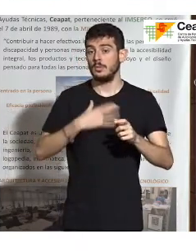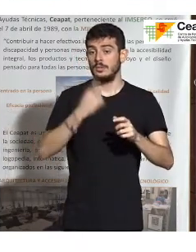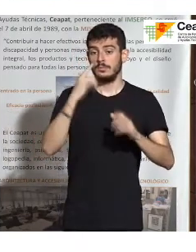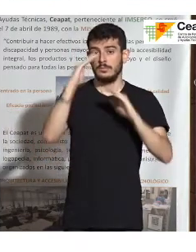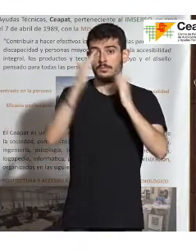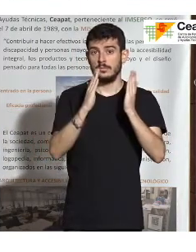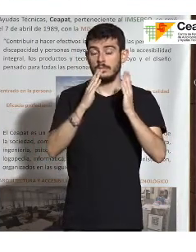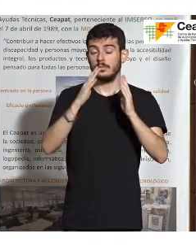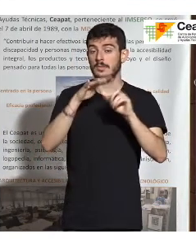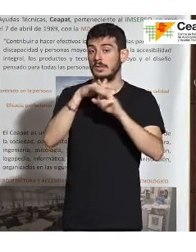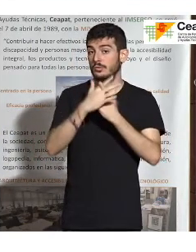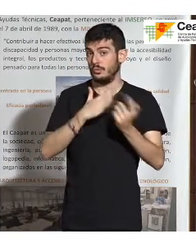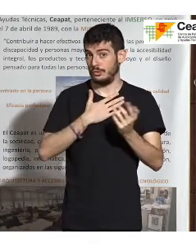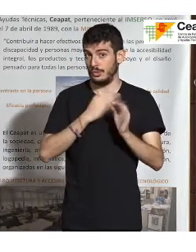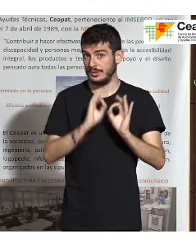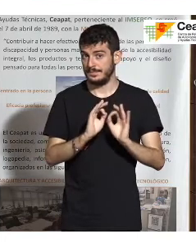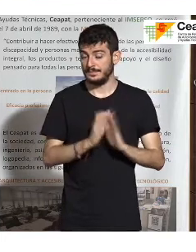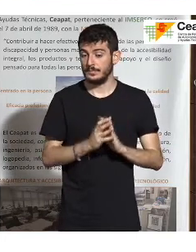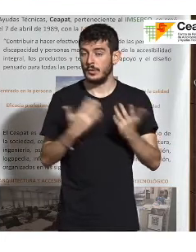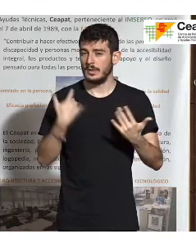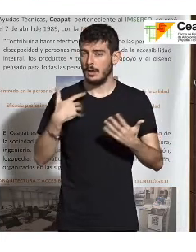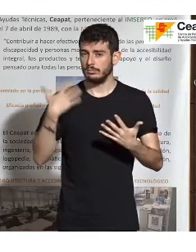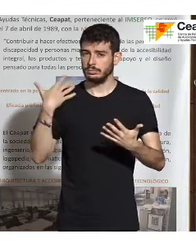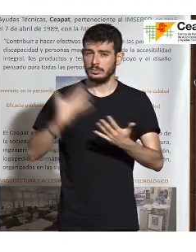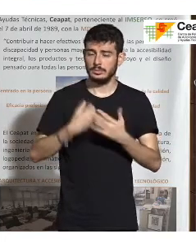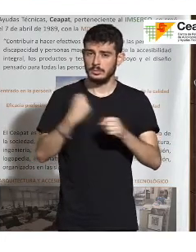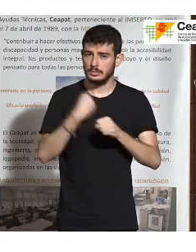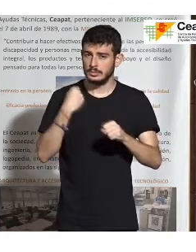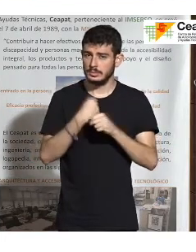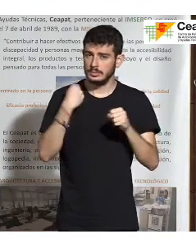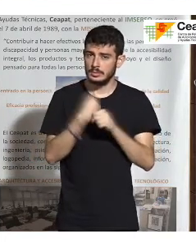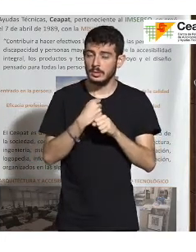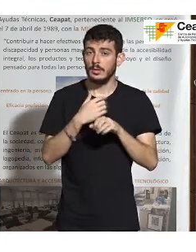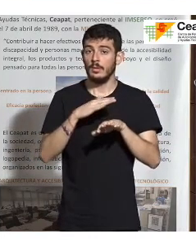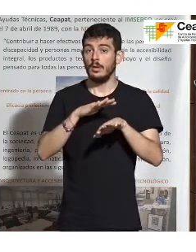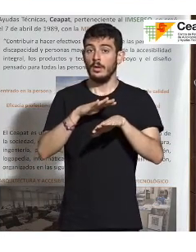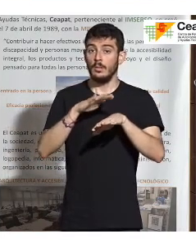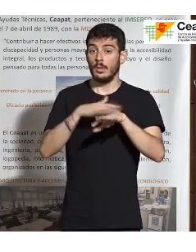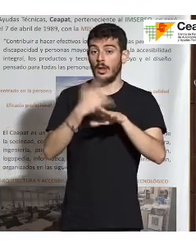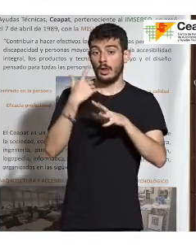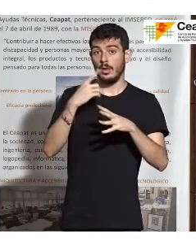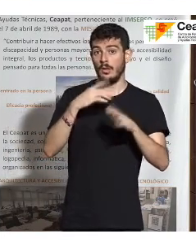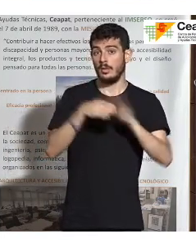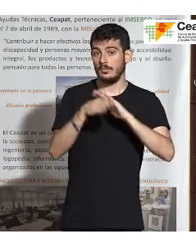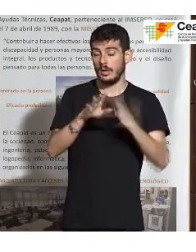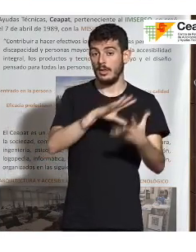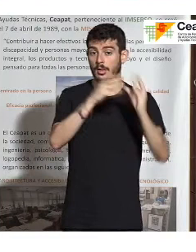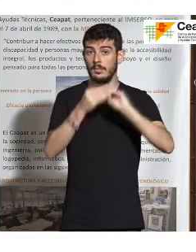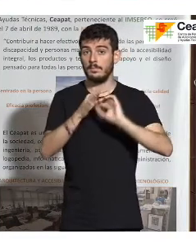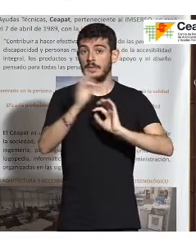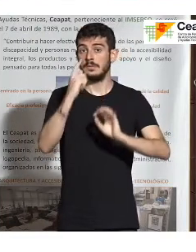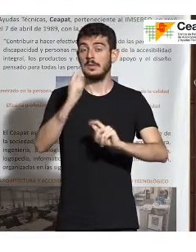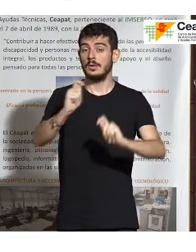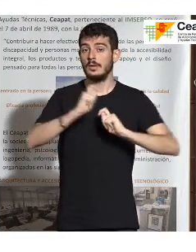que es el caso nuestro. Entonces, hemos trabajado muchísimo en adaptar esta accesibilidad. Ahora hablaremos de lo que la norma ha aportado, sobre todo para los